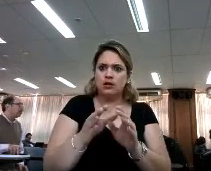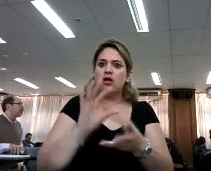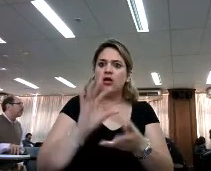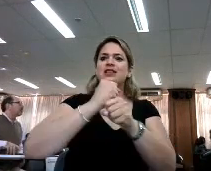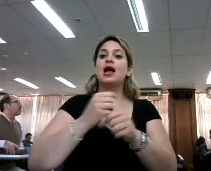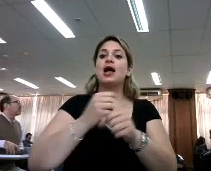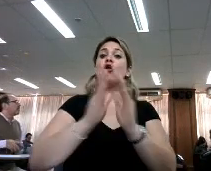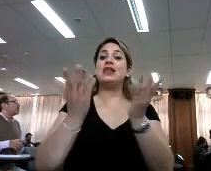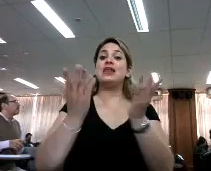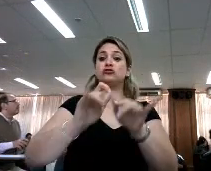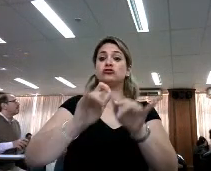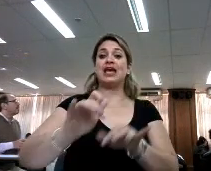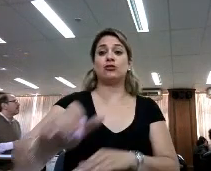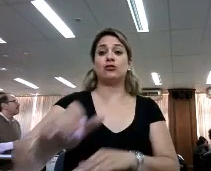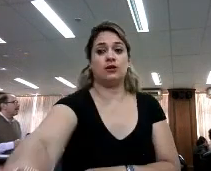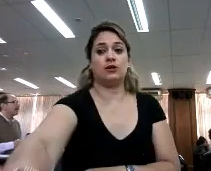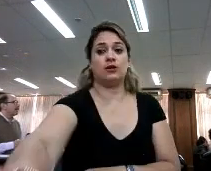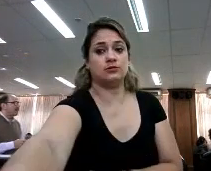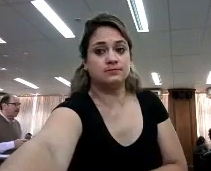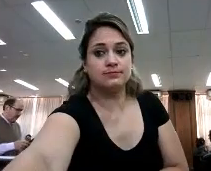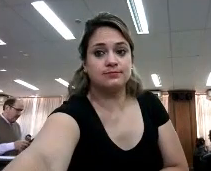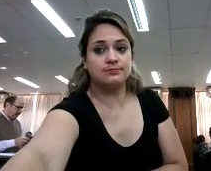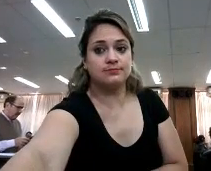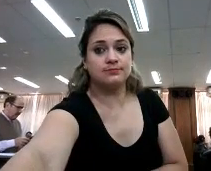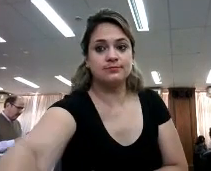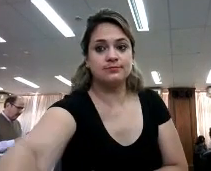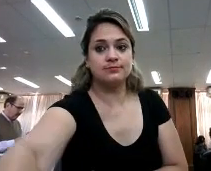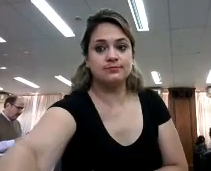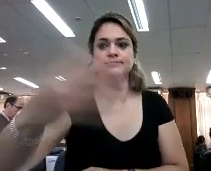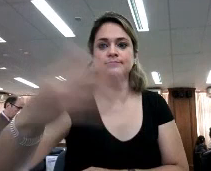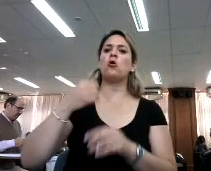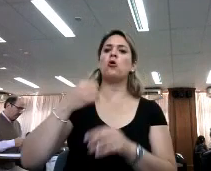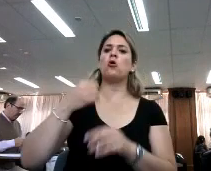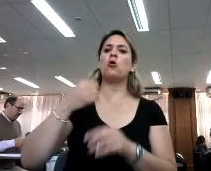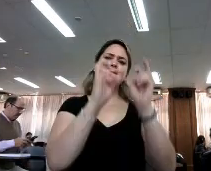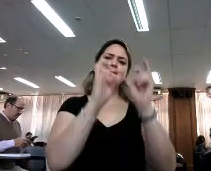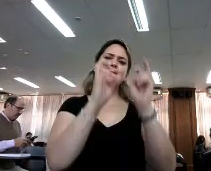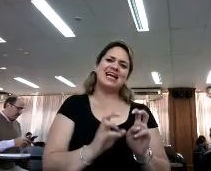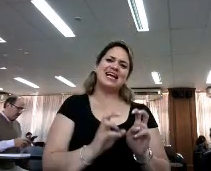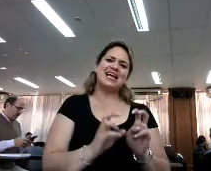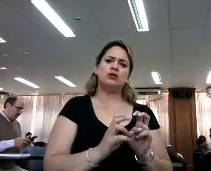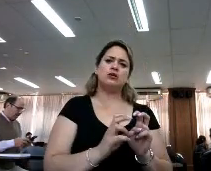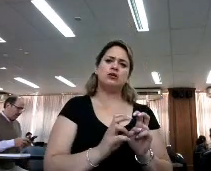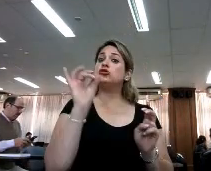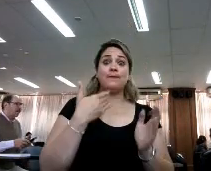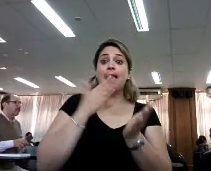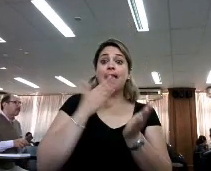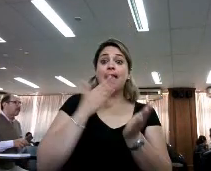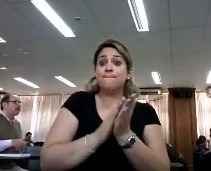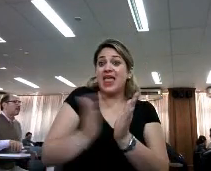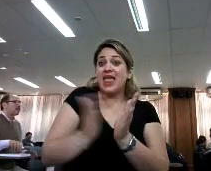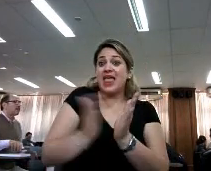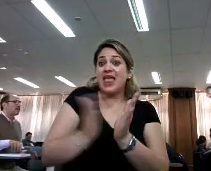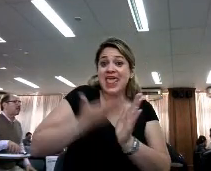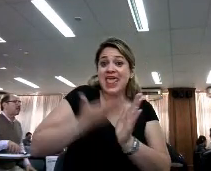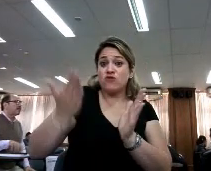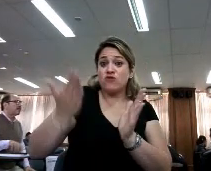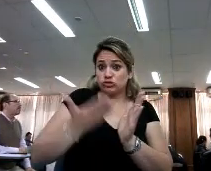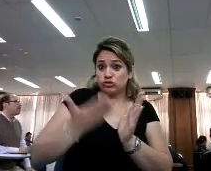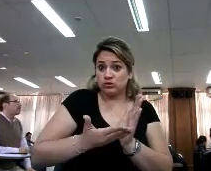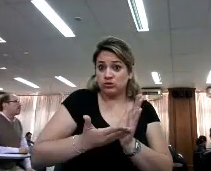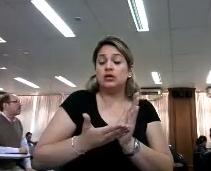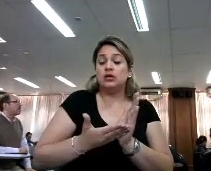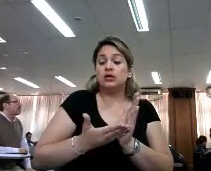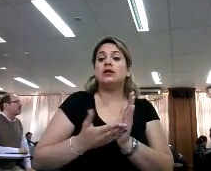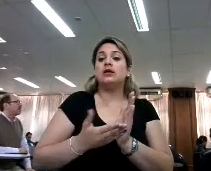electrónicos. Hasta hace un tiempo, cuando uno tenía que hacer una investigación, solamente contaba con libros. Nunca se pensó